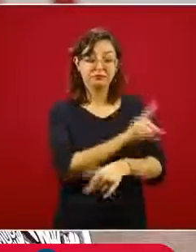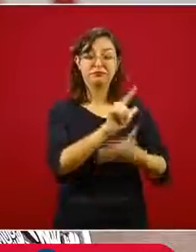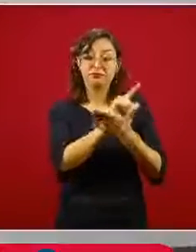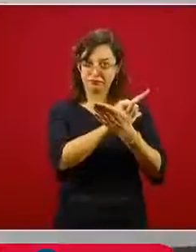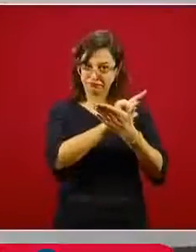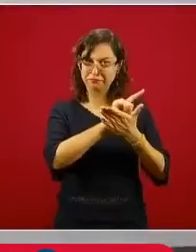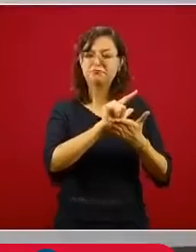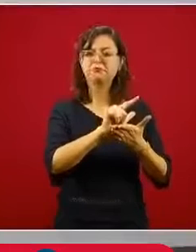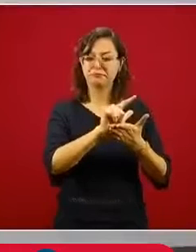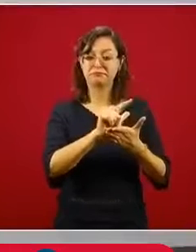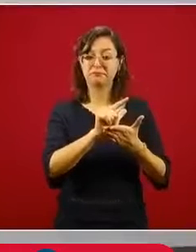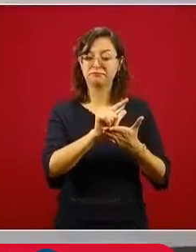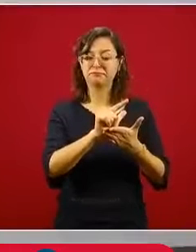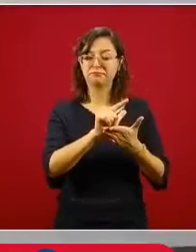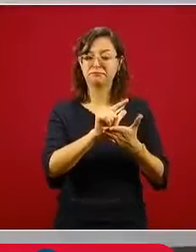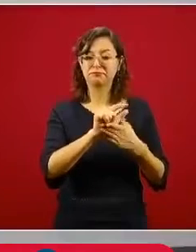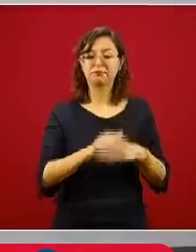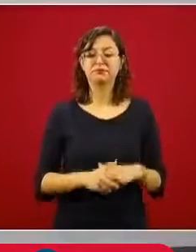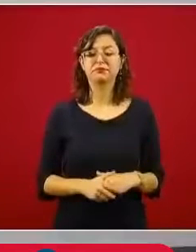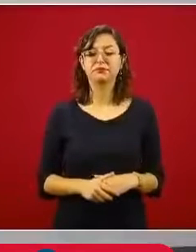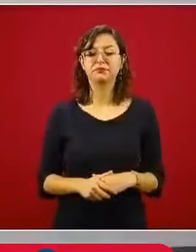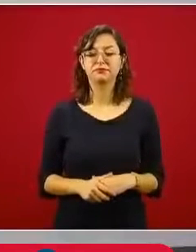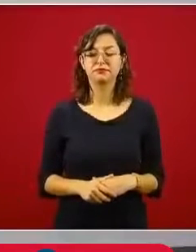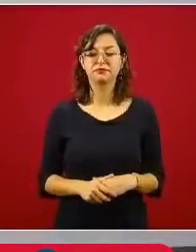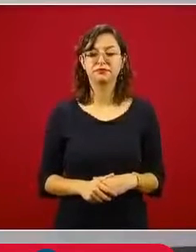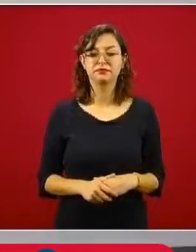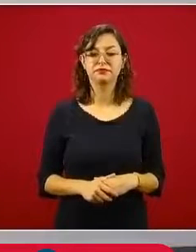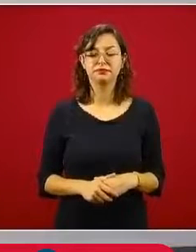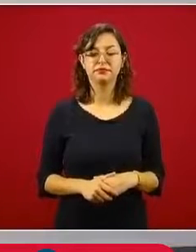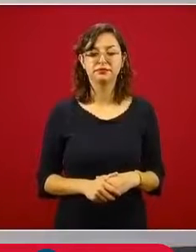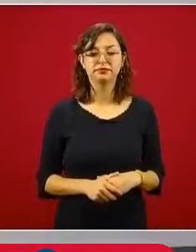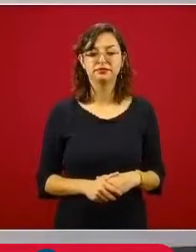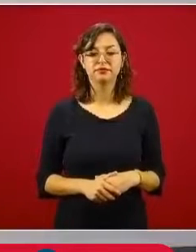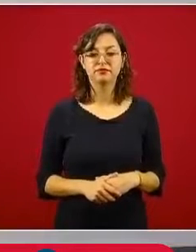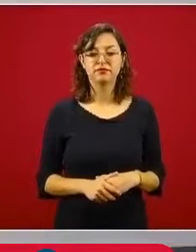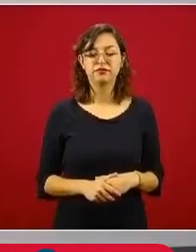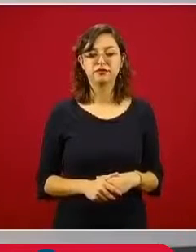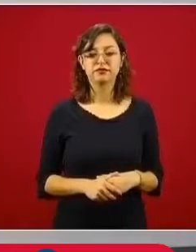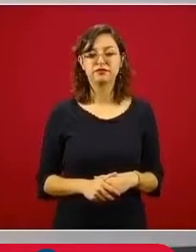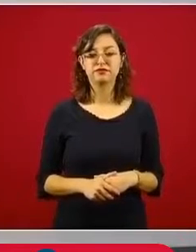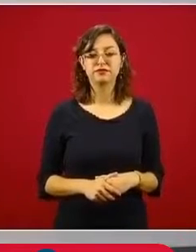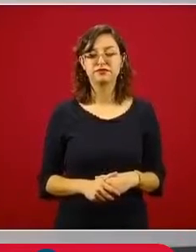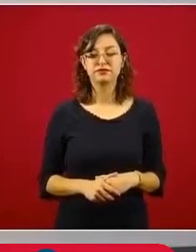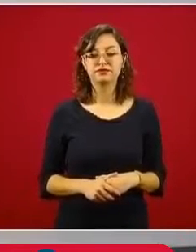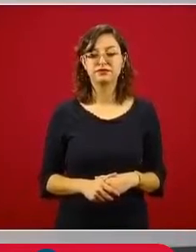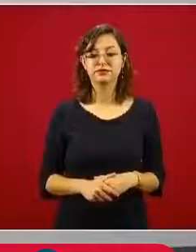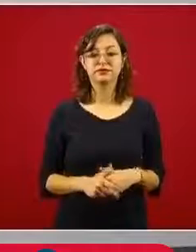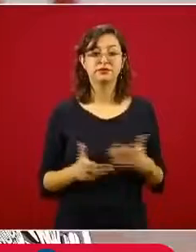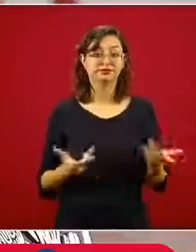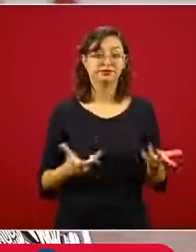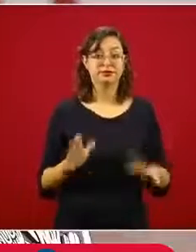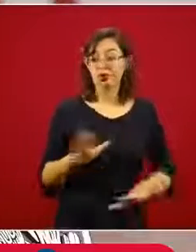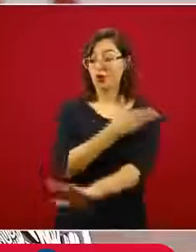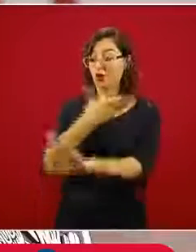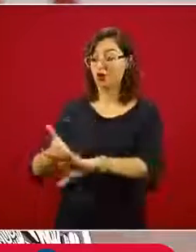en contra